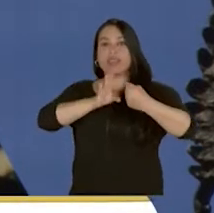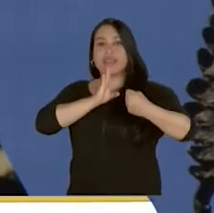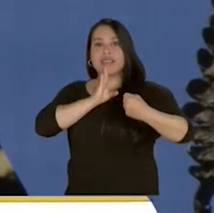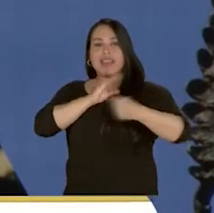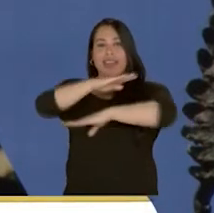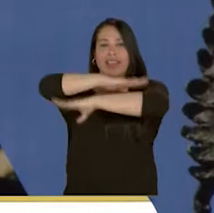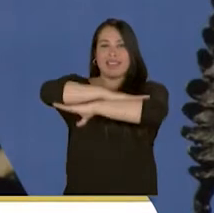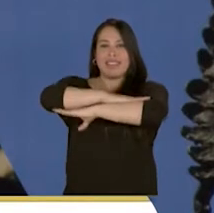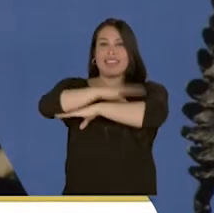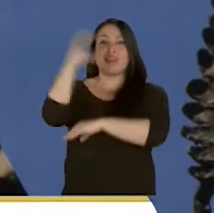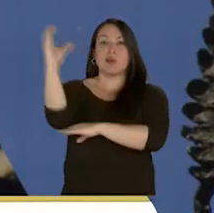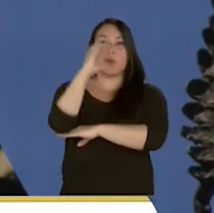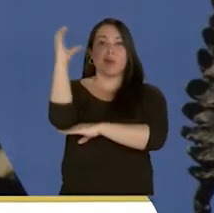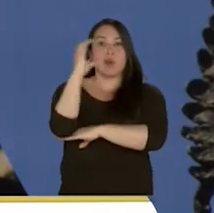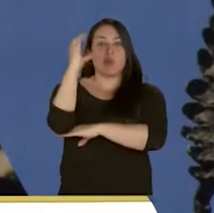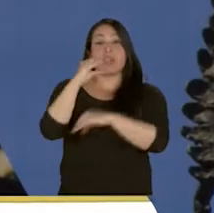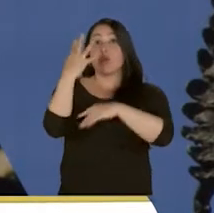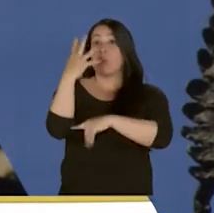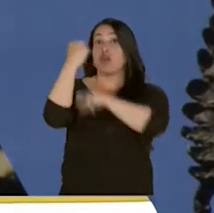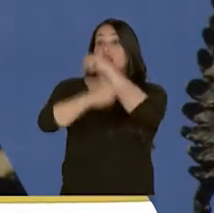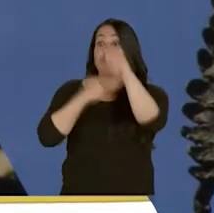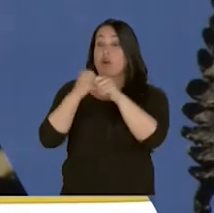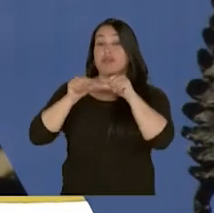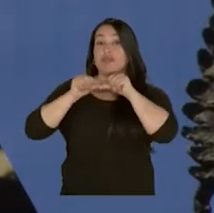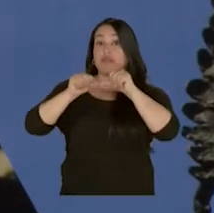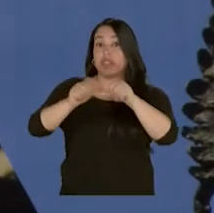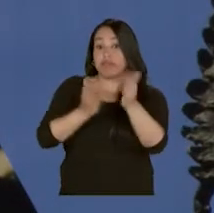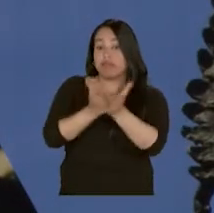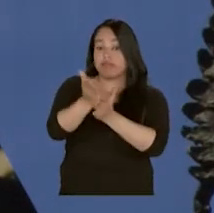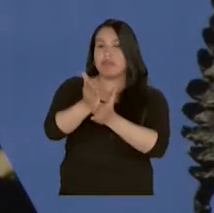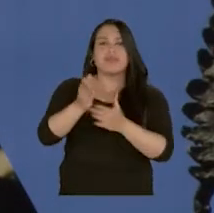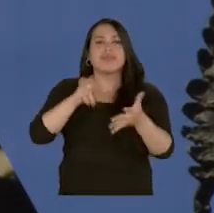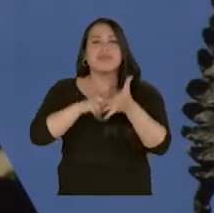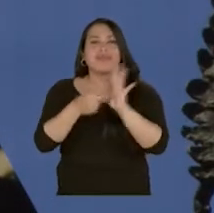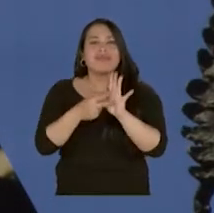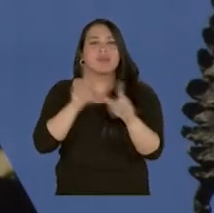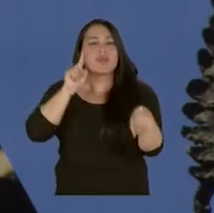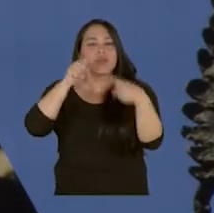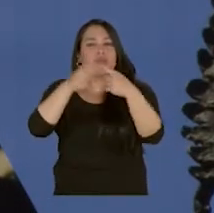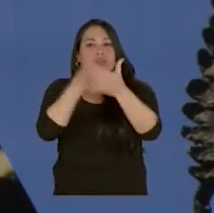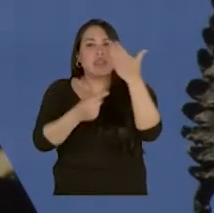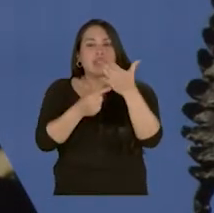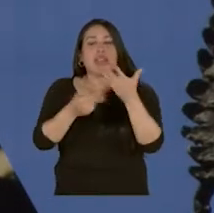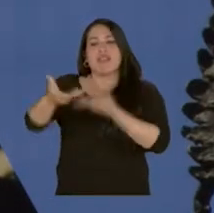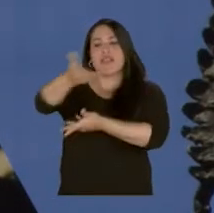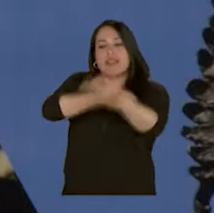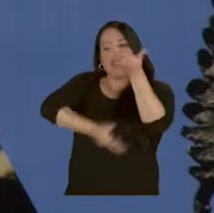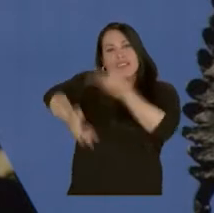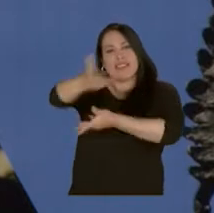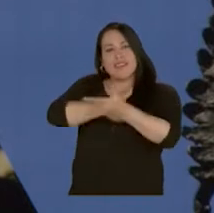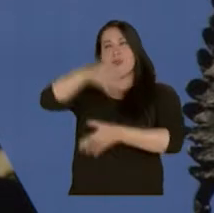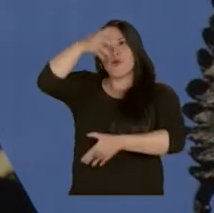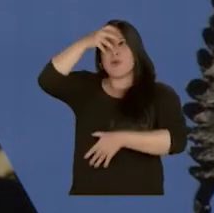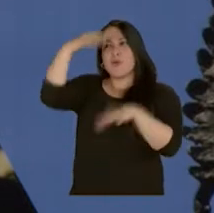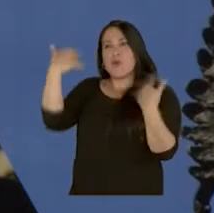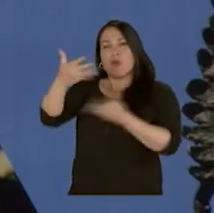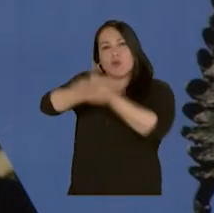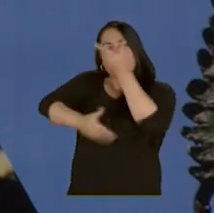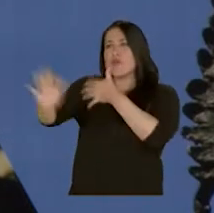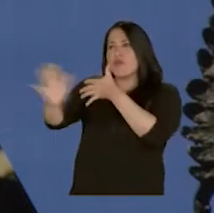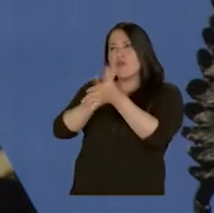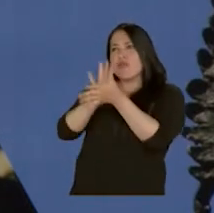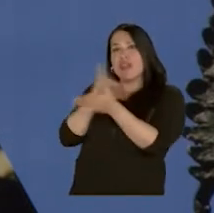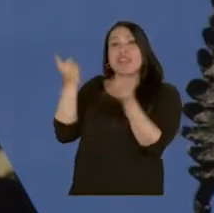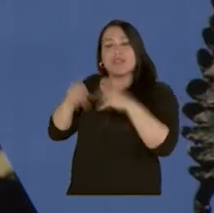Cancillería colombiana, un convenio a cuatro años, vigente todavía, que pretende intercambiar conocimientos, información